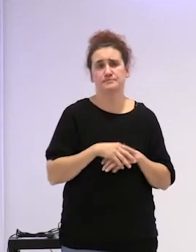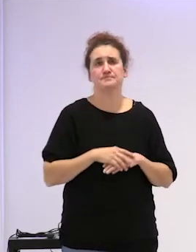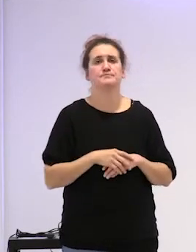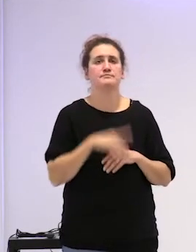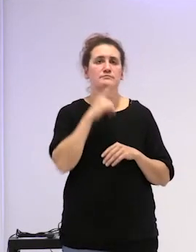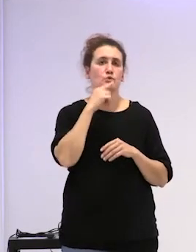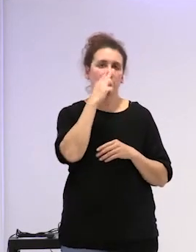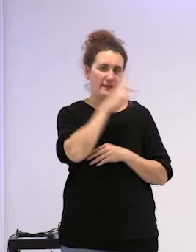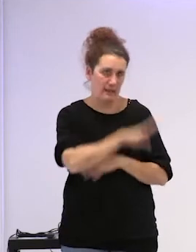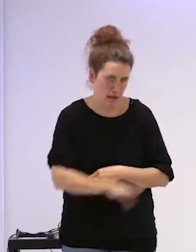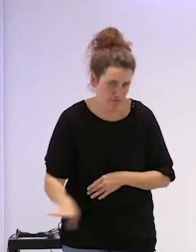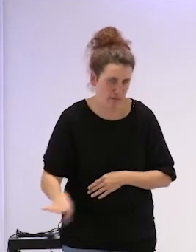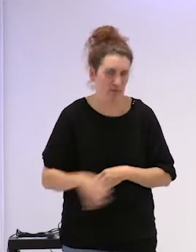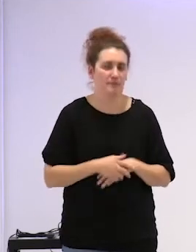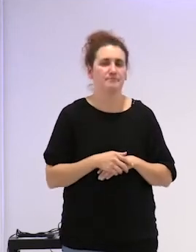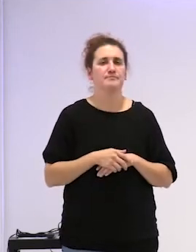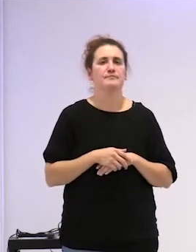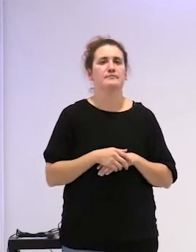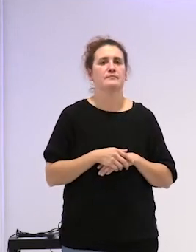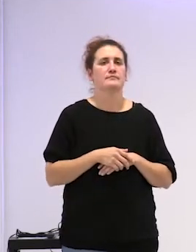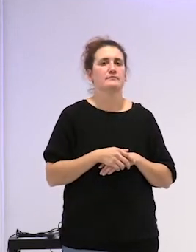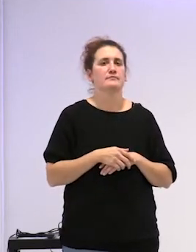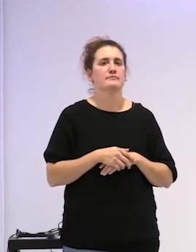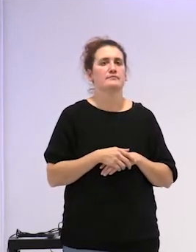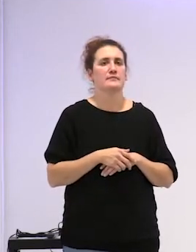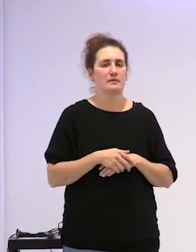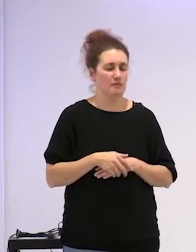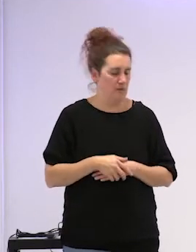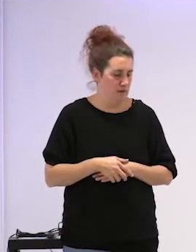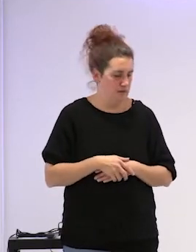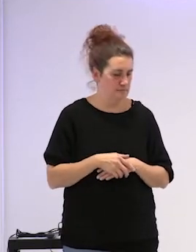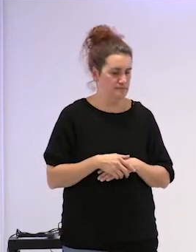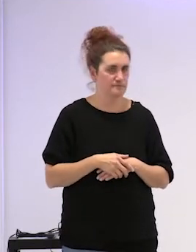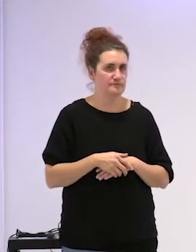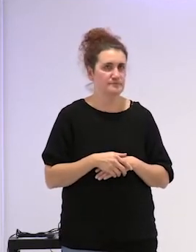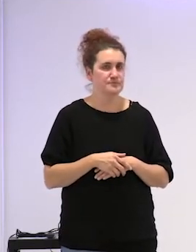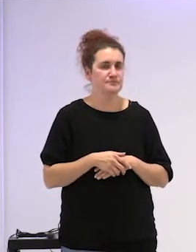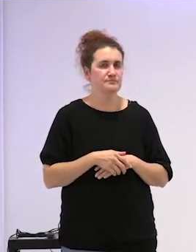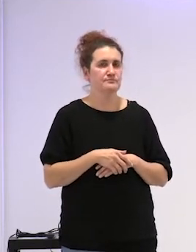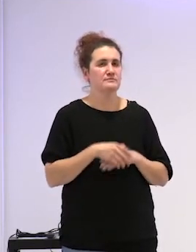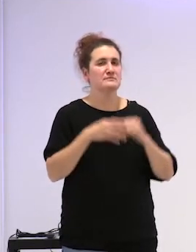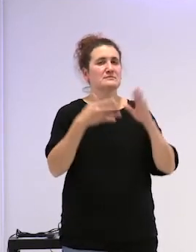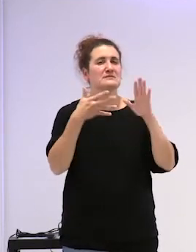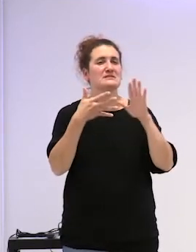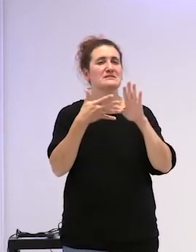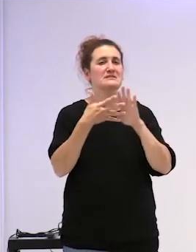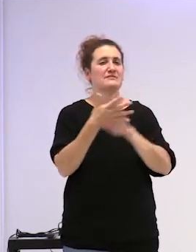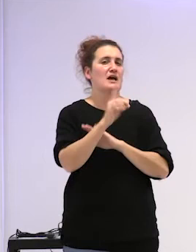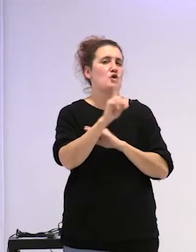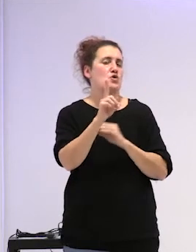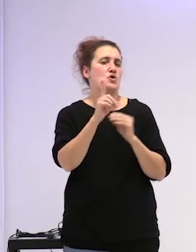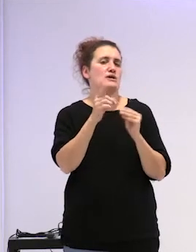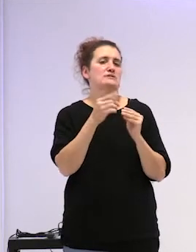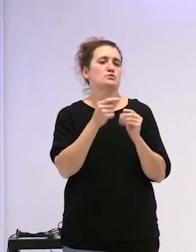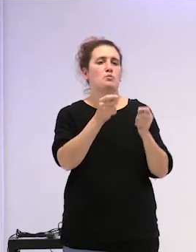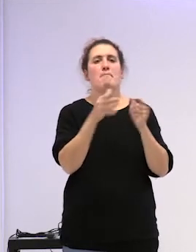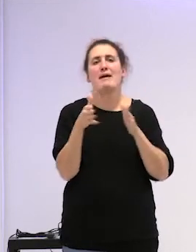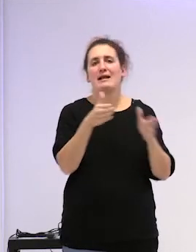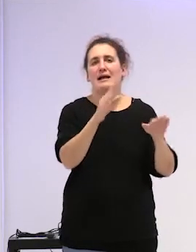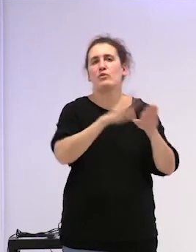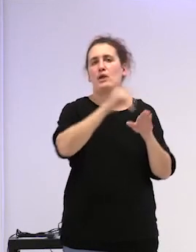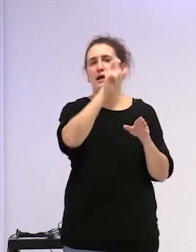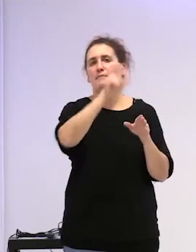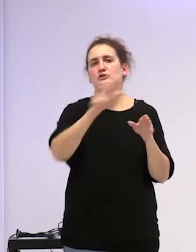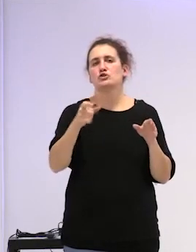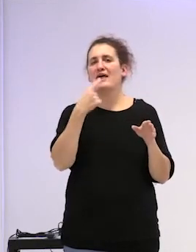remarcar que no es una designación un marcaje de lo que debe hacer o sentir frente a una experiencia